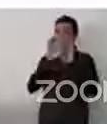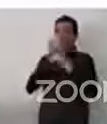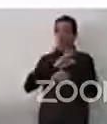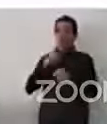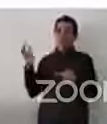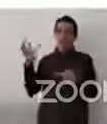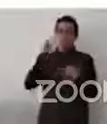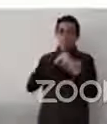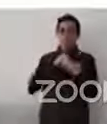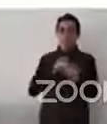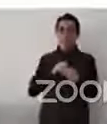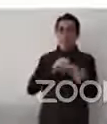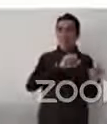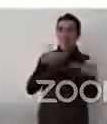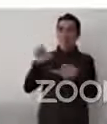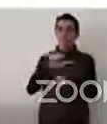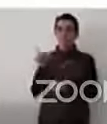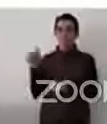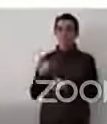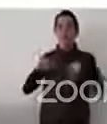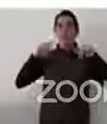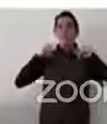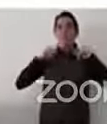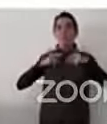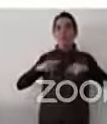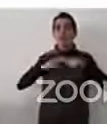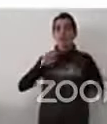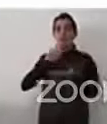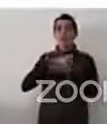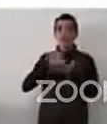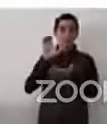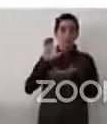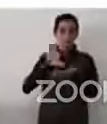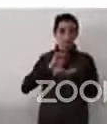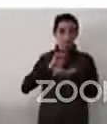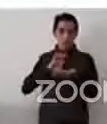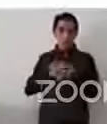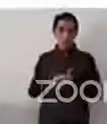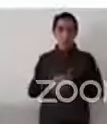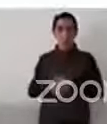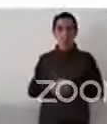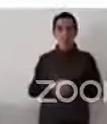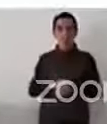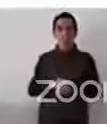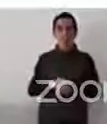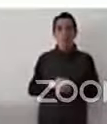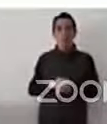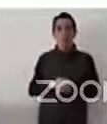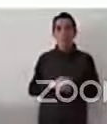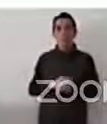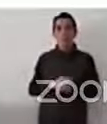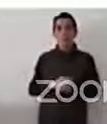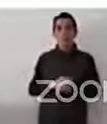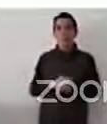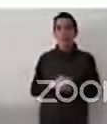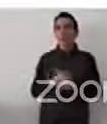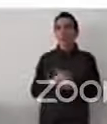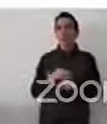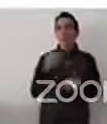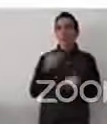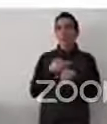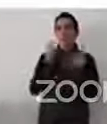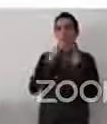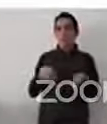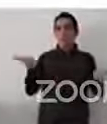Personas con discapacidad. Esto es súper importante también de mencionar el tema de personas con discapacidad. Y